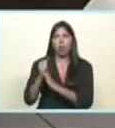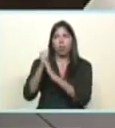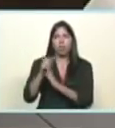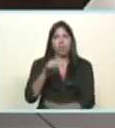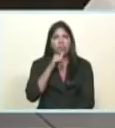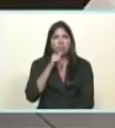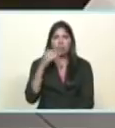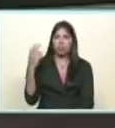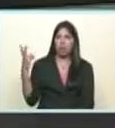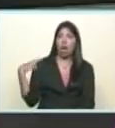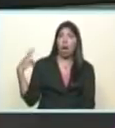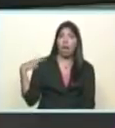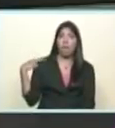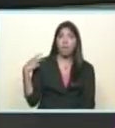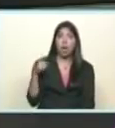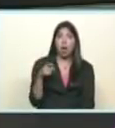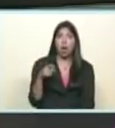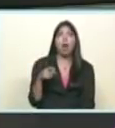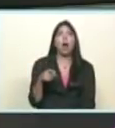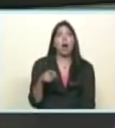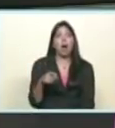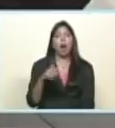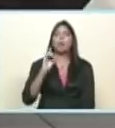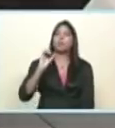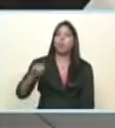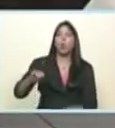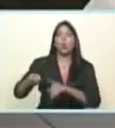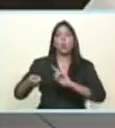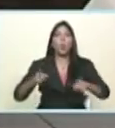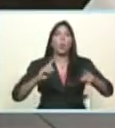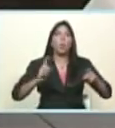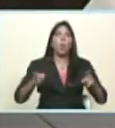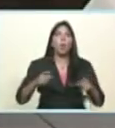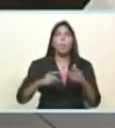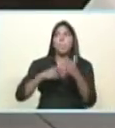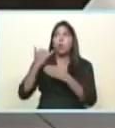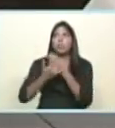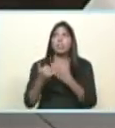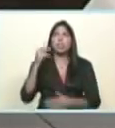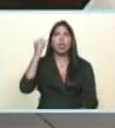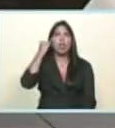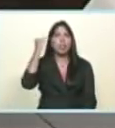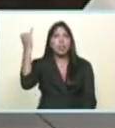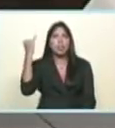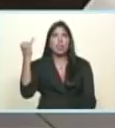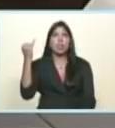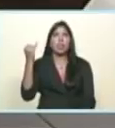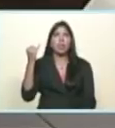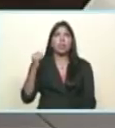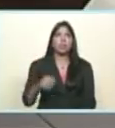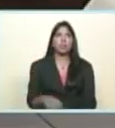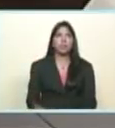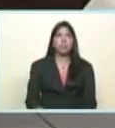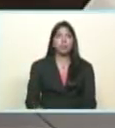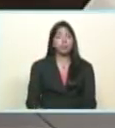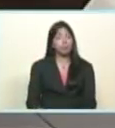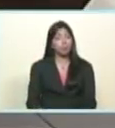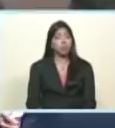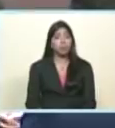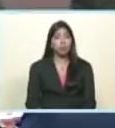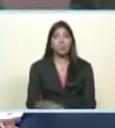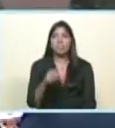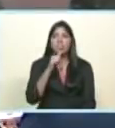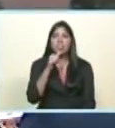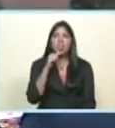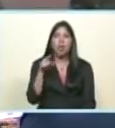casas. Ahí la mujer es la que fija las pautas, dirige, tiene el proyecto, el plan de la patria por hogar. Ahí lo